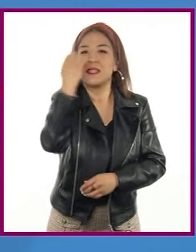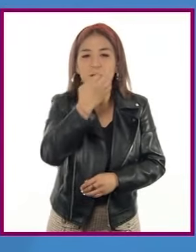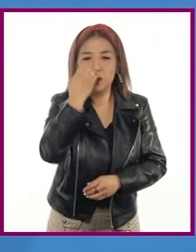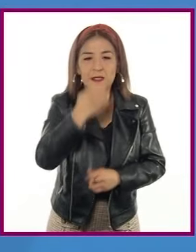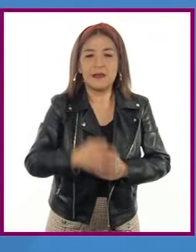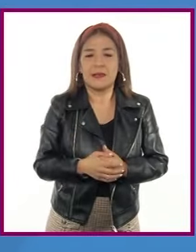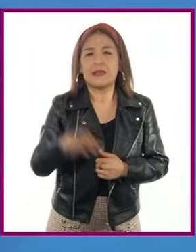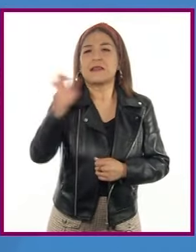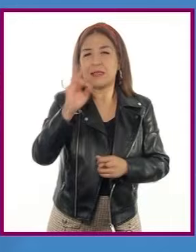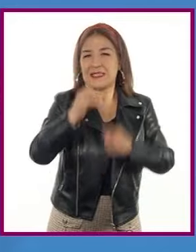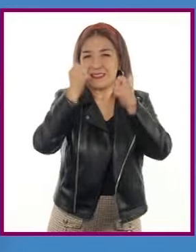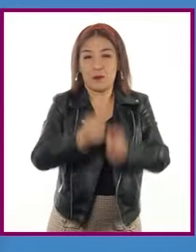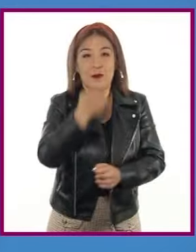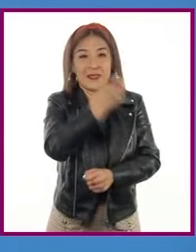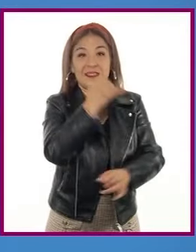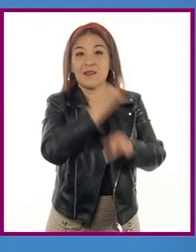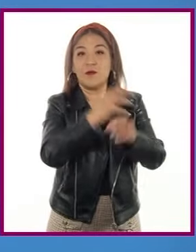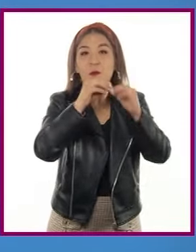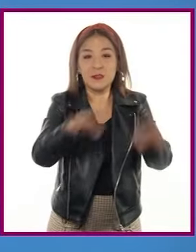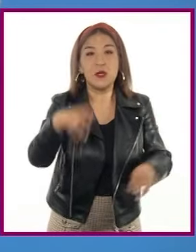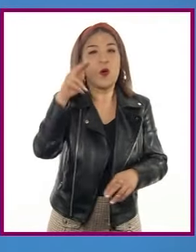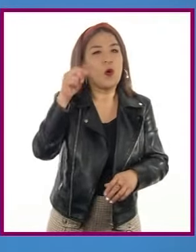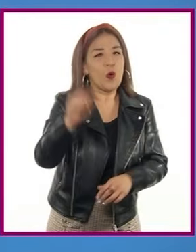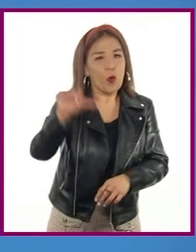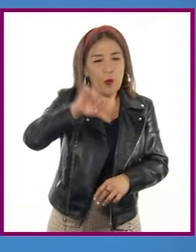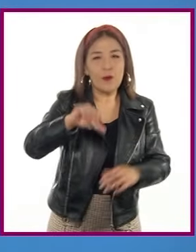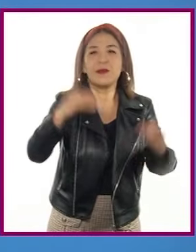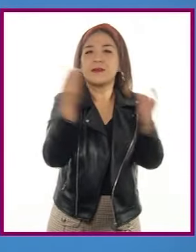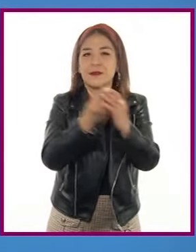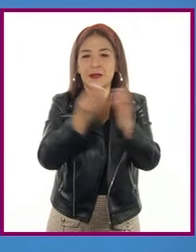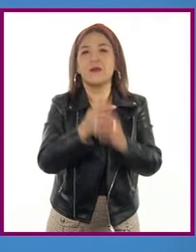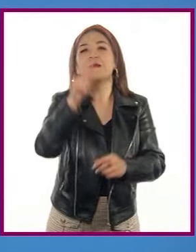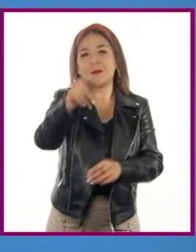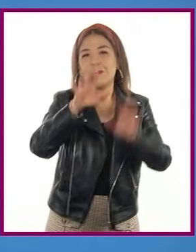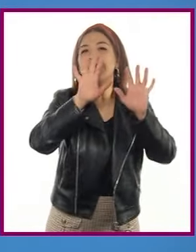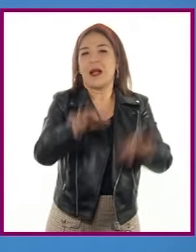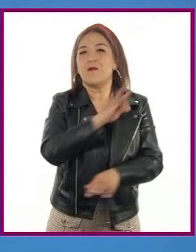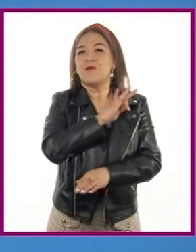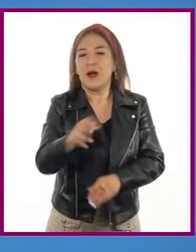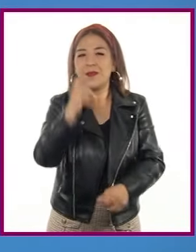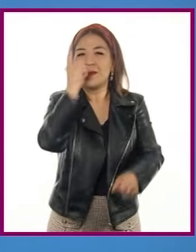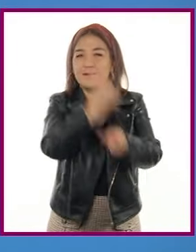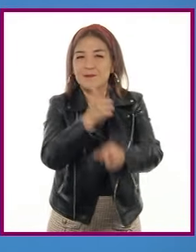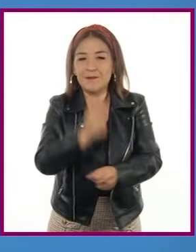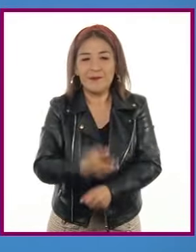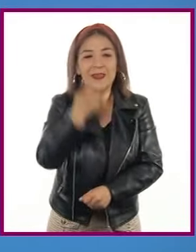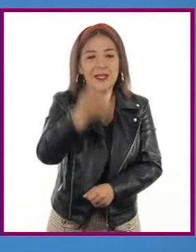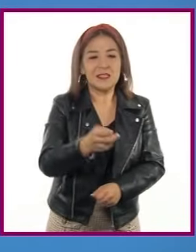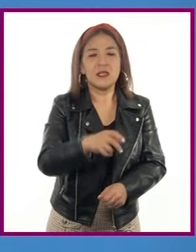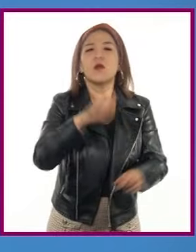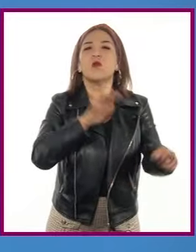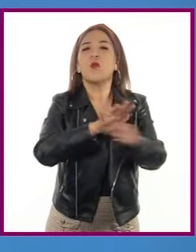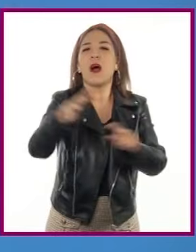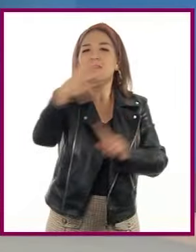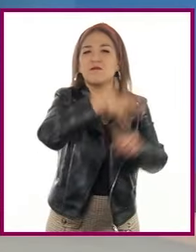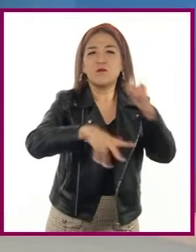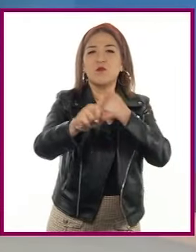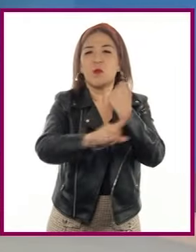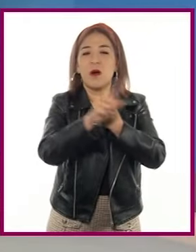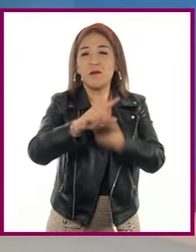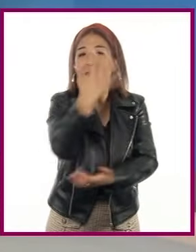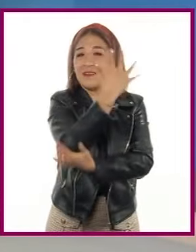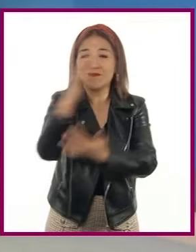Seguramente con la información adquirida en esta sesión, ya tienen elementos suficientes para identificar las implicaciones ambientales.